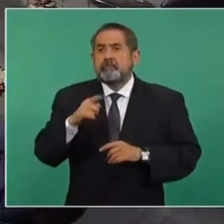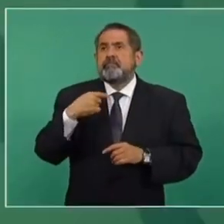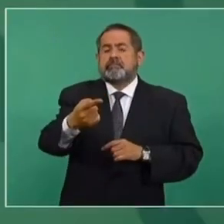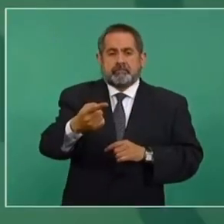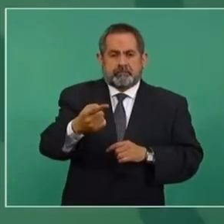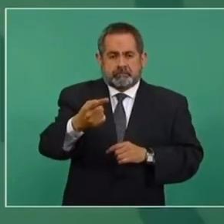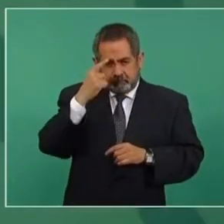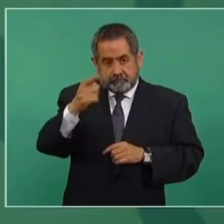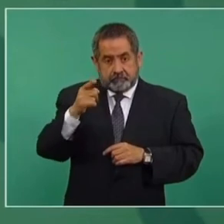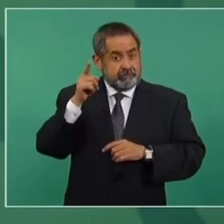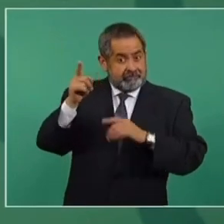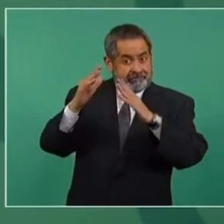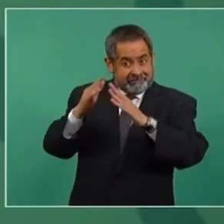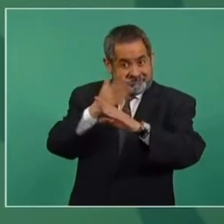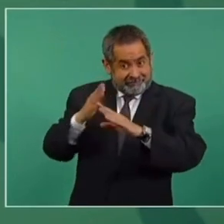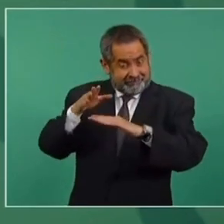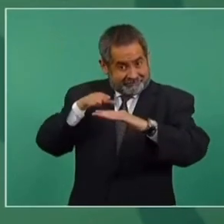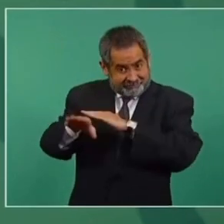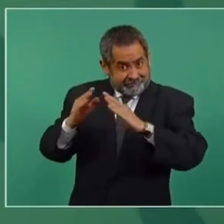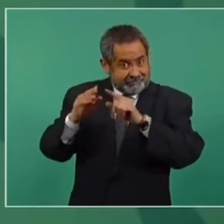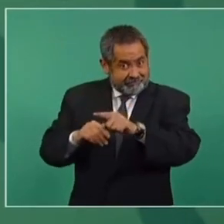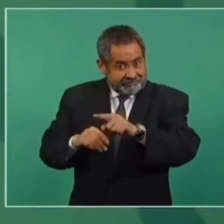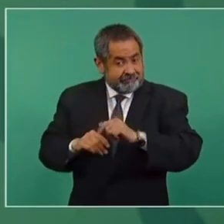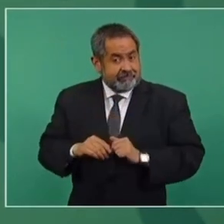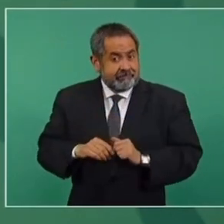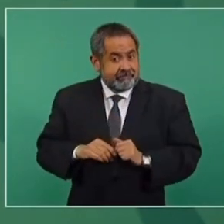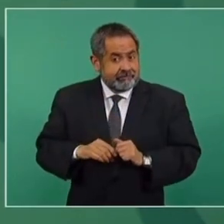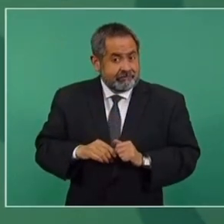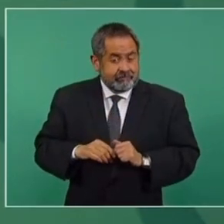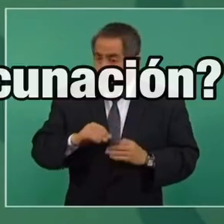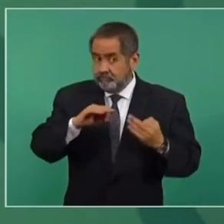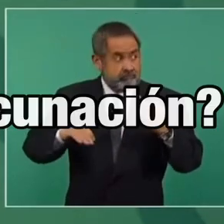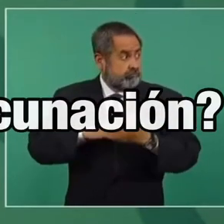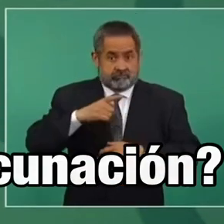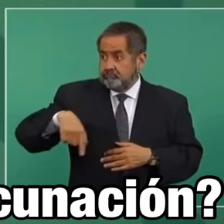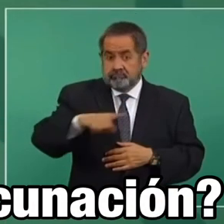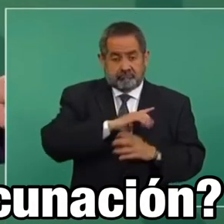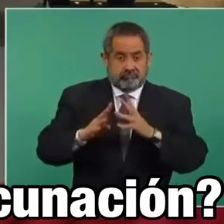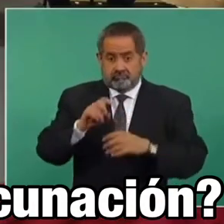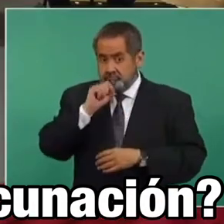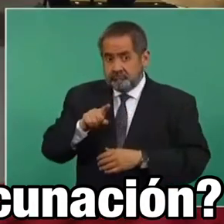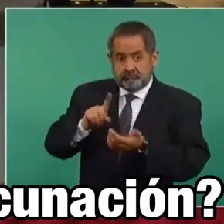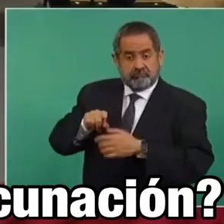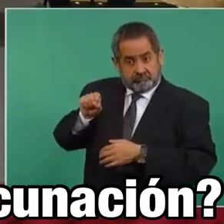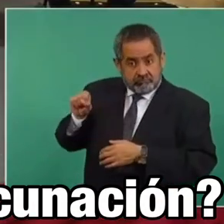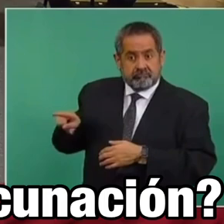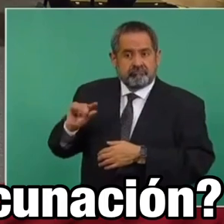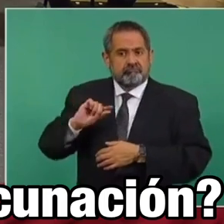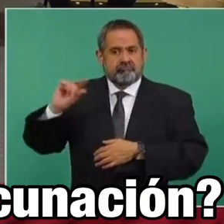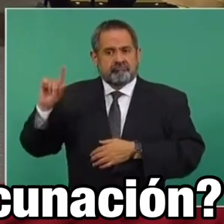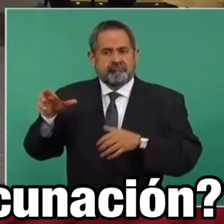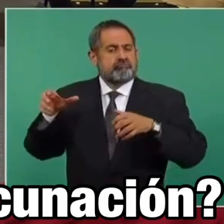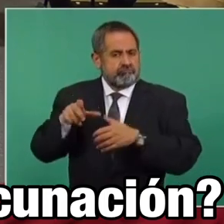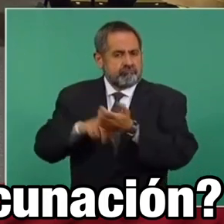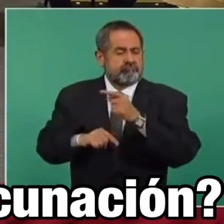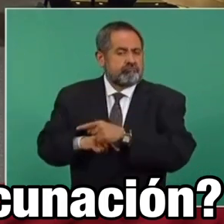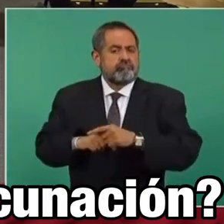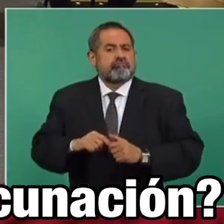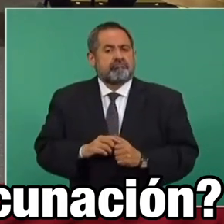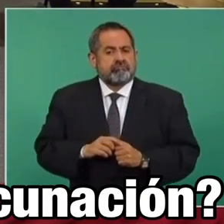llegar a la Casa Blanca, a todos, incluso a los mismos servidores públicos